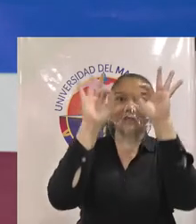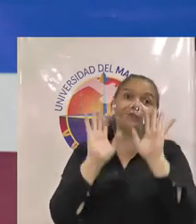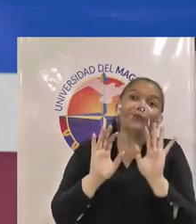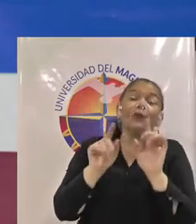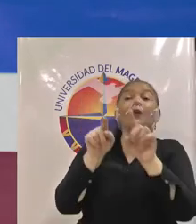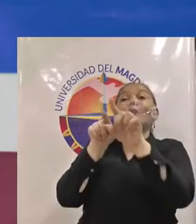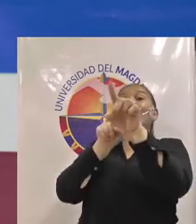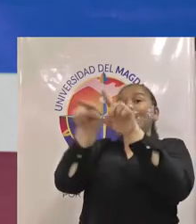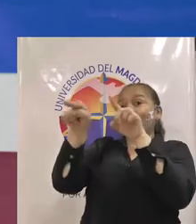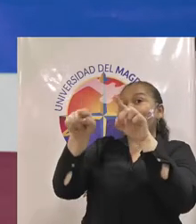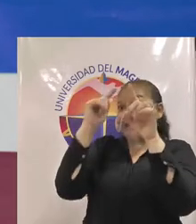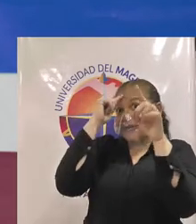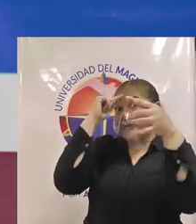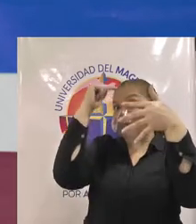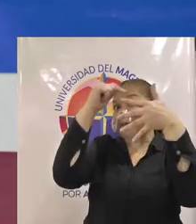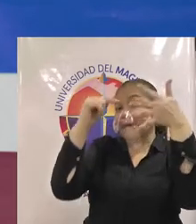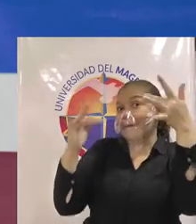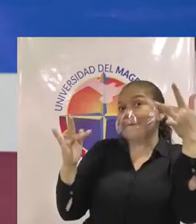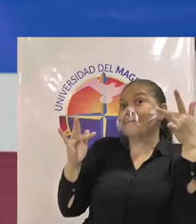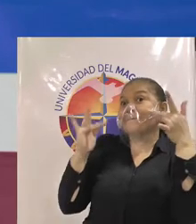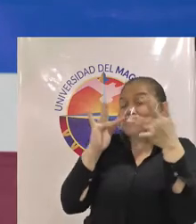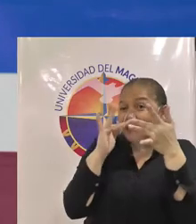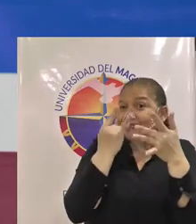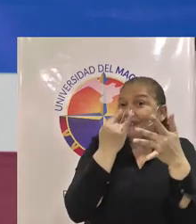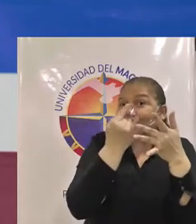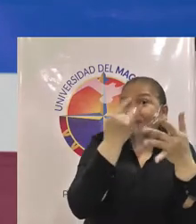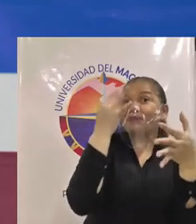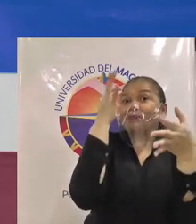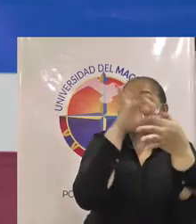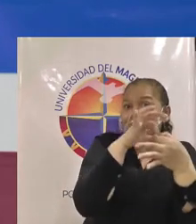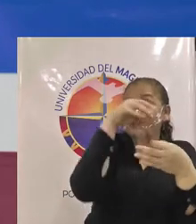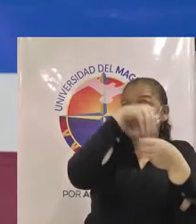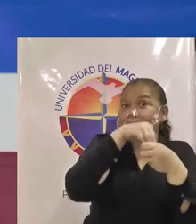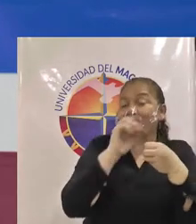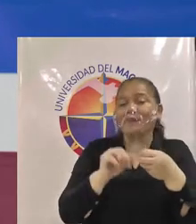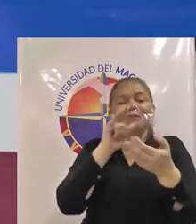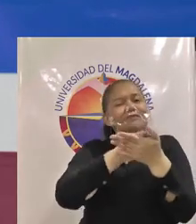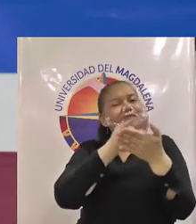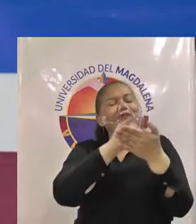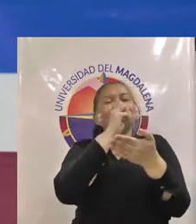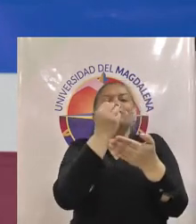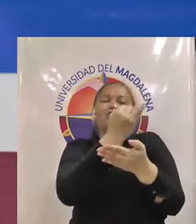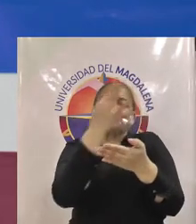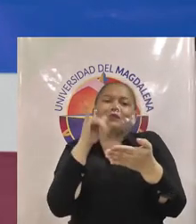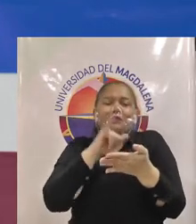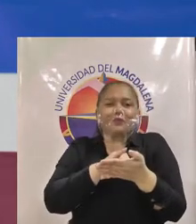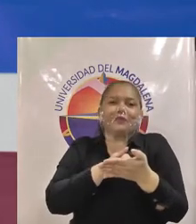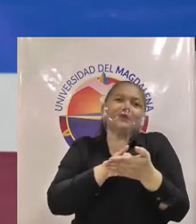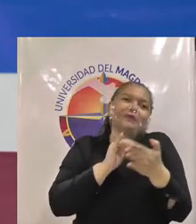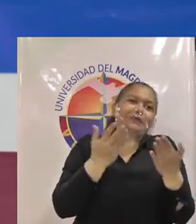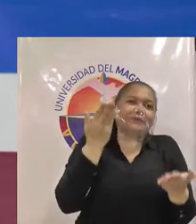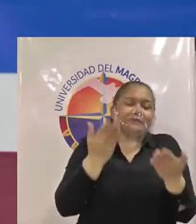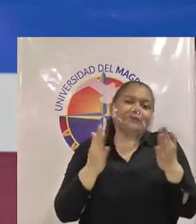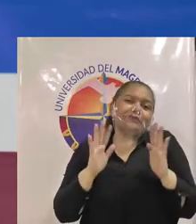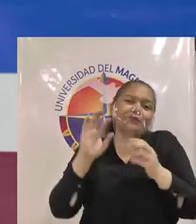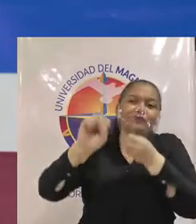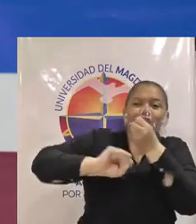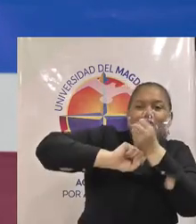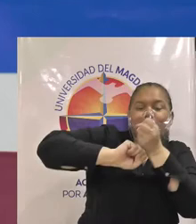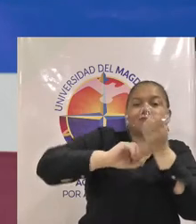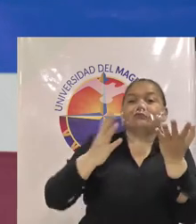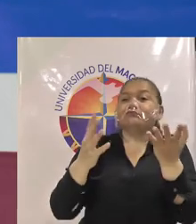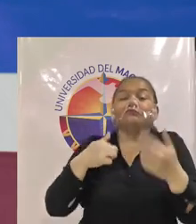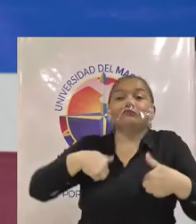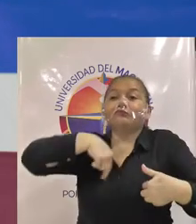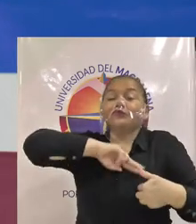eso les atrae los invito a marcar en el tarjetón el uno y obviamente acompañarnos nosotros simplemente somos los mensajeros